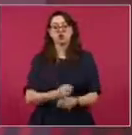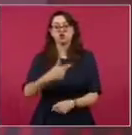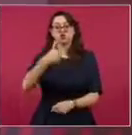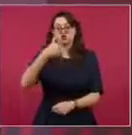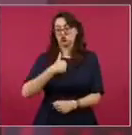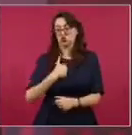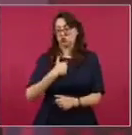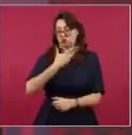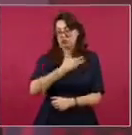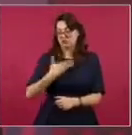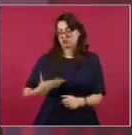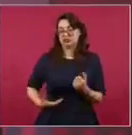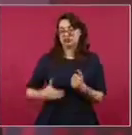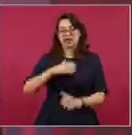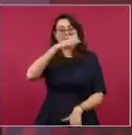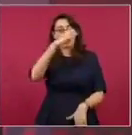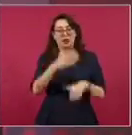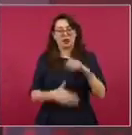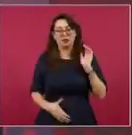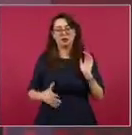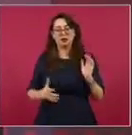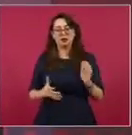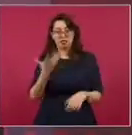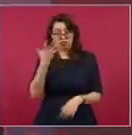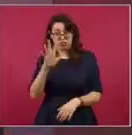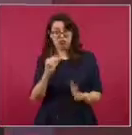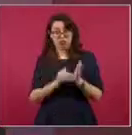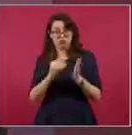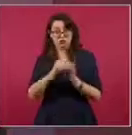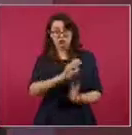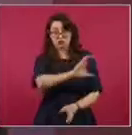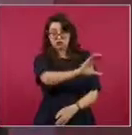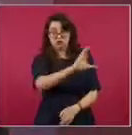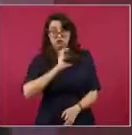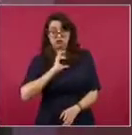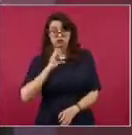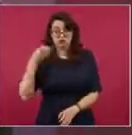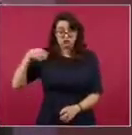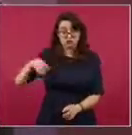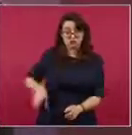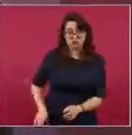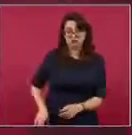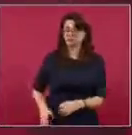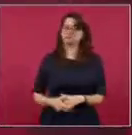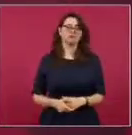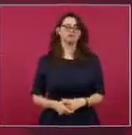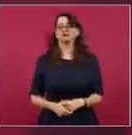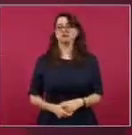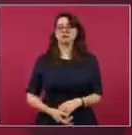millones, porque ya se prohibió.